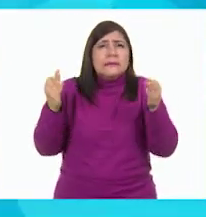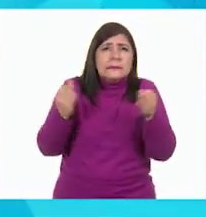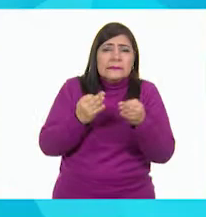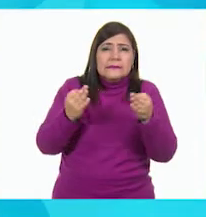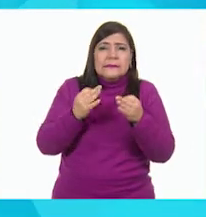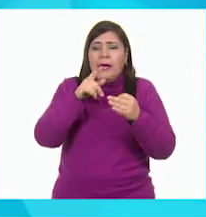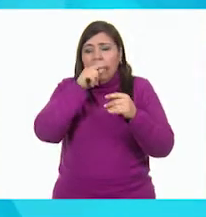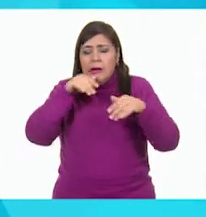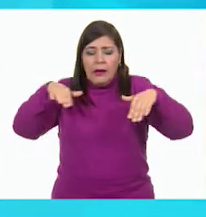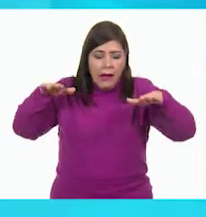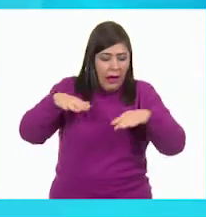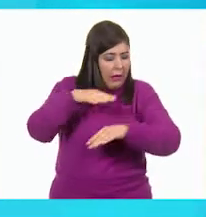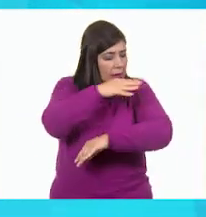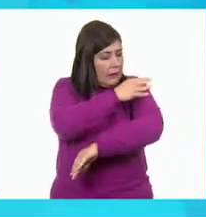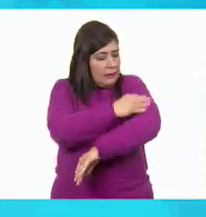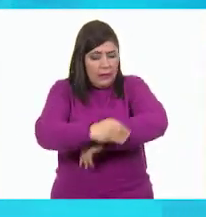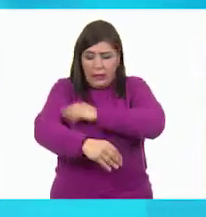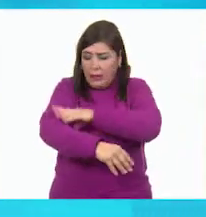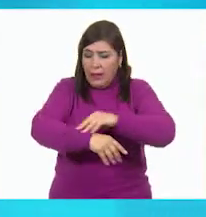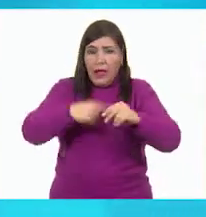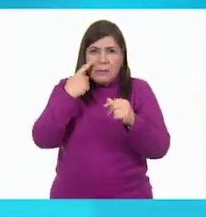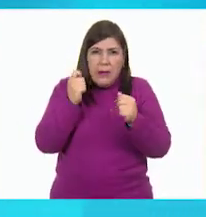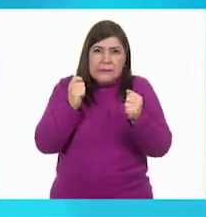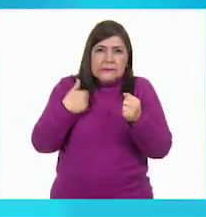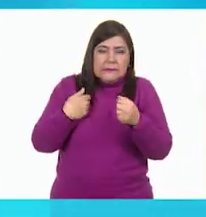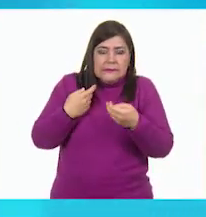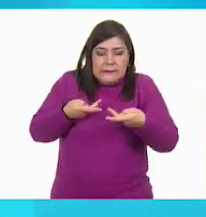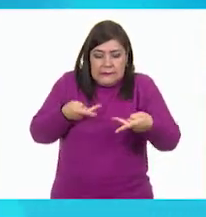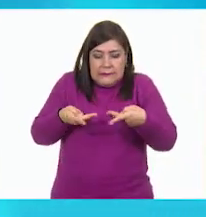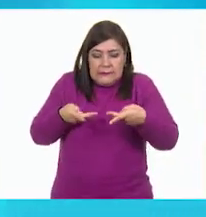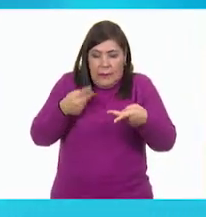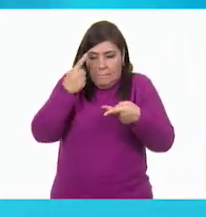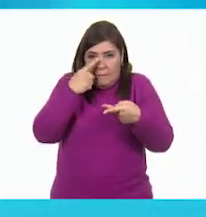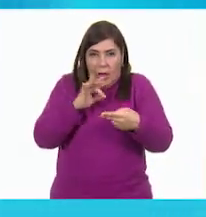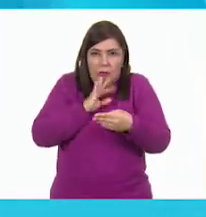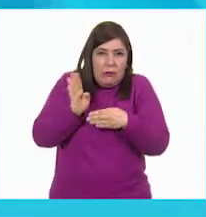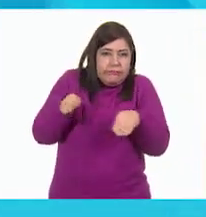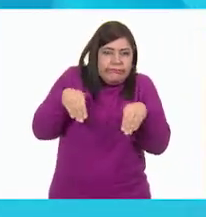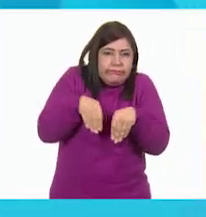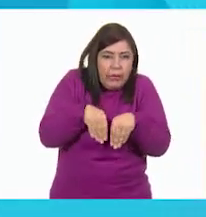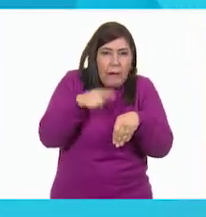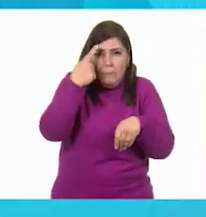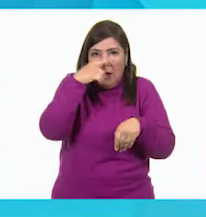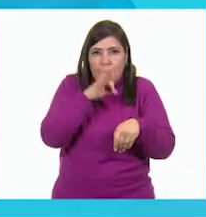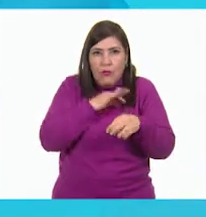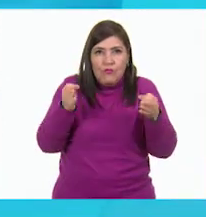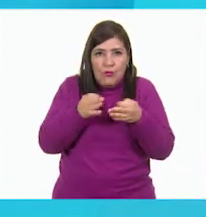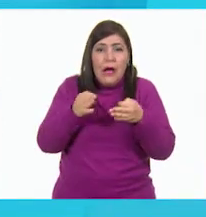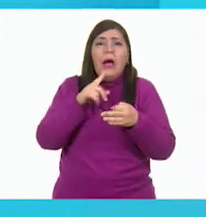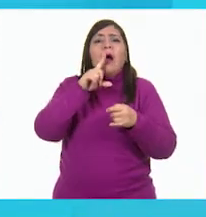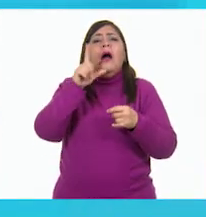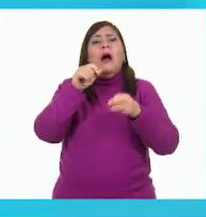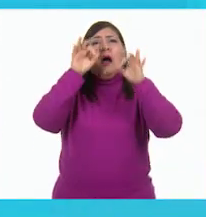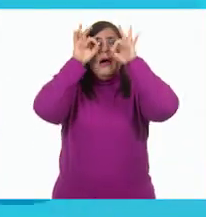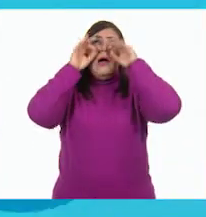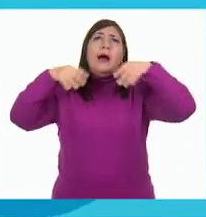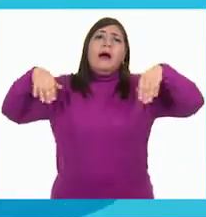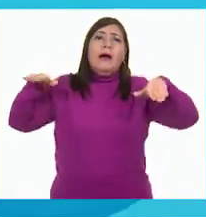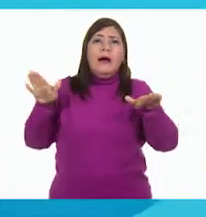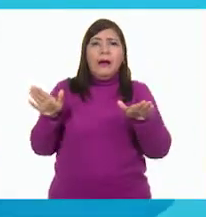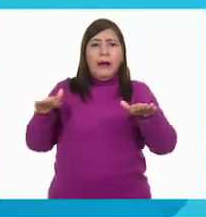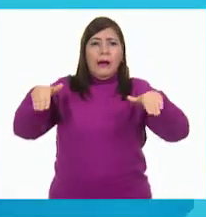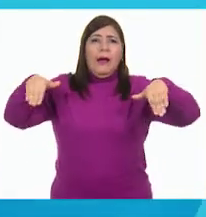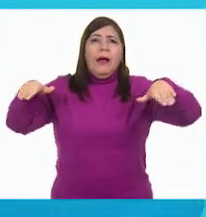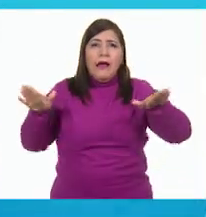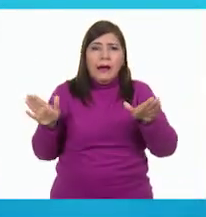preparaban sus plumajes para resistir el frío. El tecolote sacudía sus alas feliz de la vida, pues